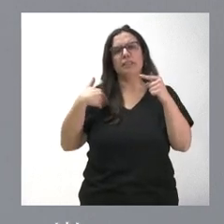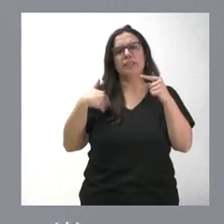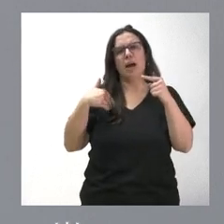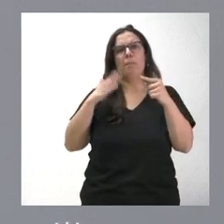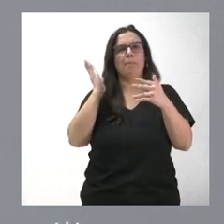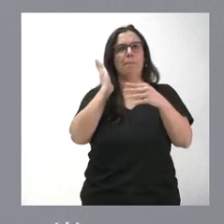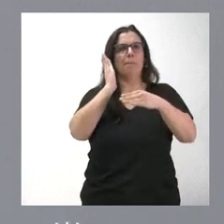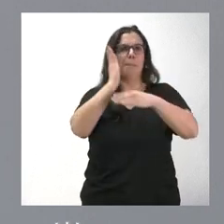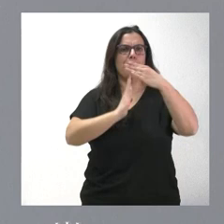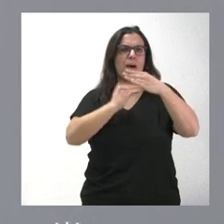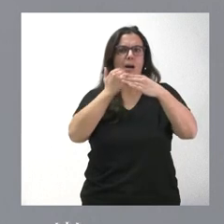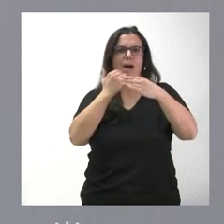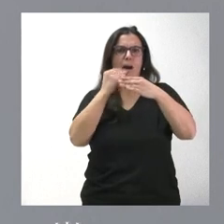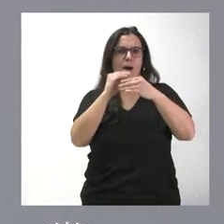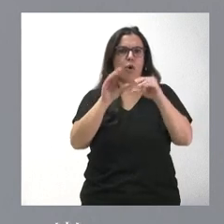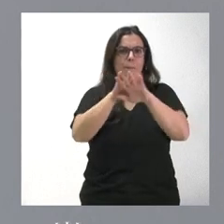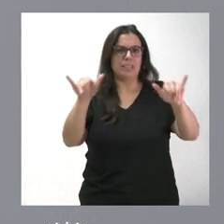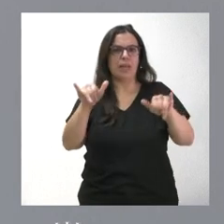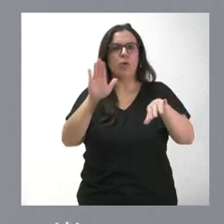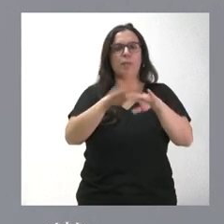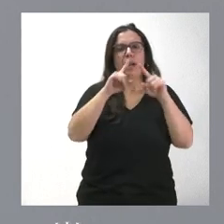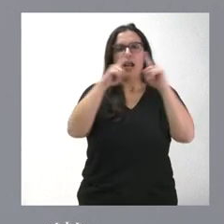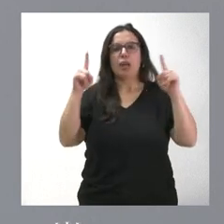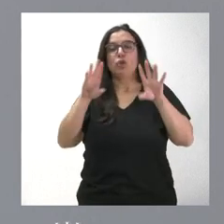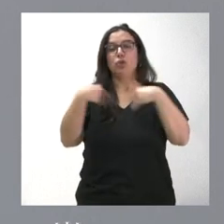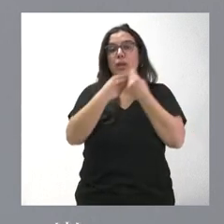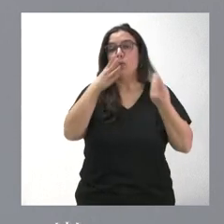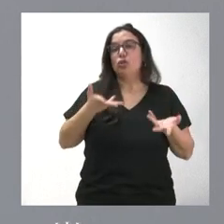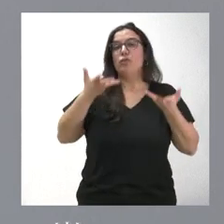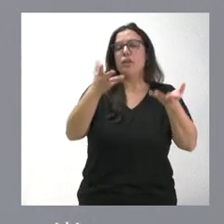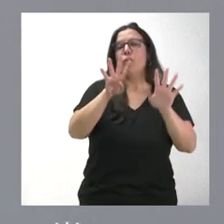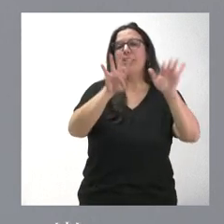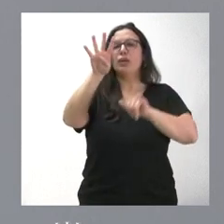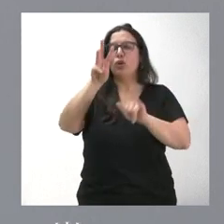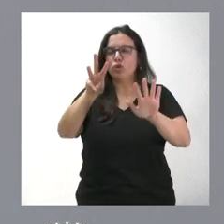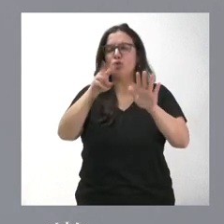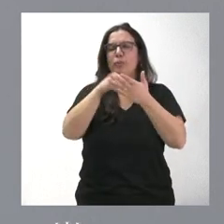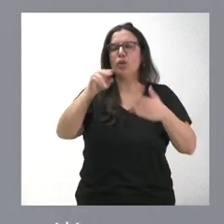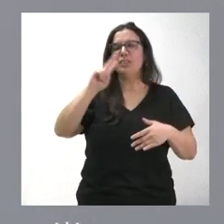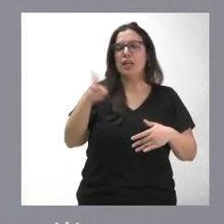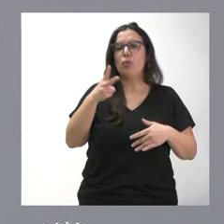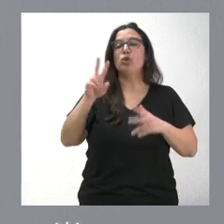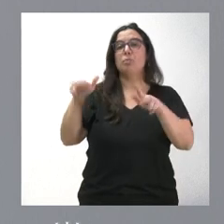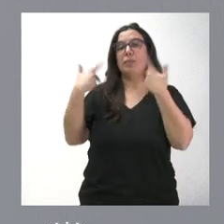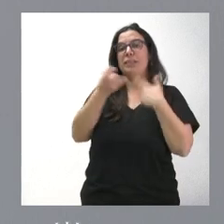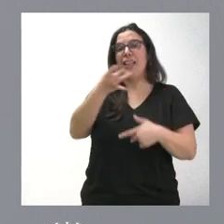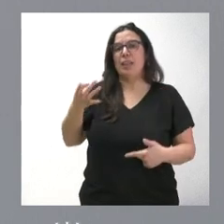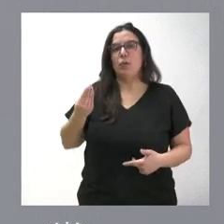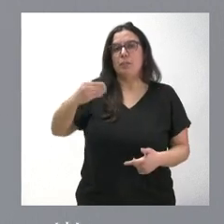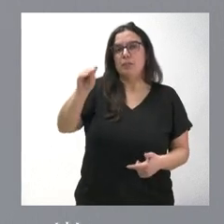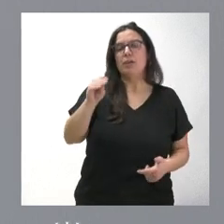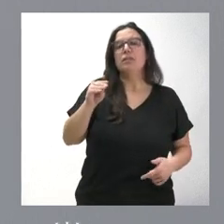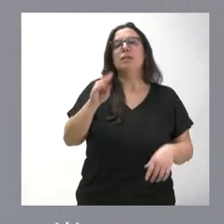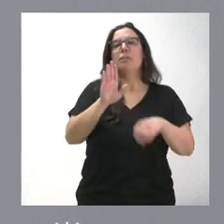ahora en la otra para completar todo el año con esta disposición de 98 millones de euros adicionales que se nos permite de endeudamiento finalmente para